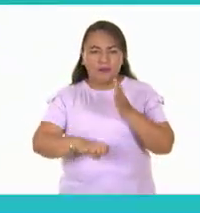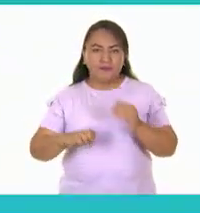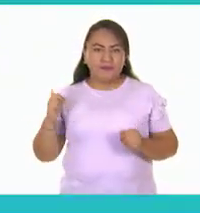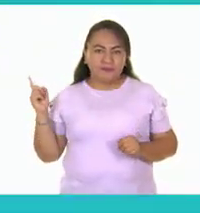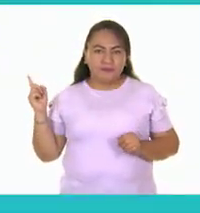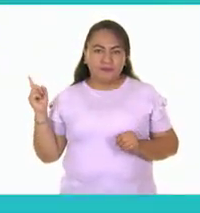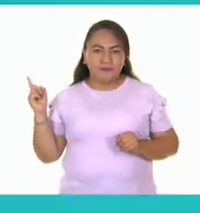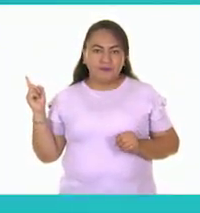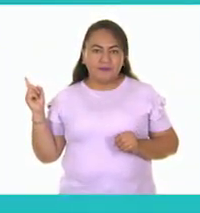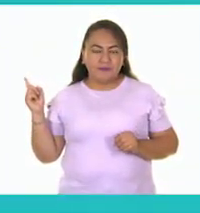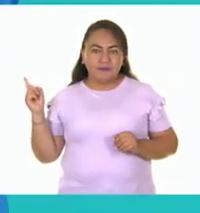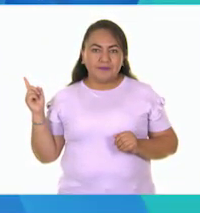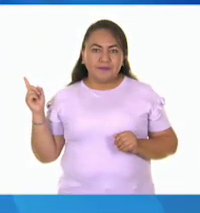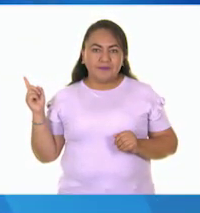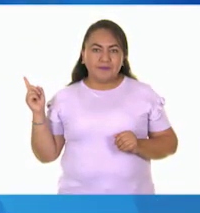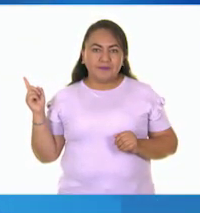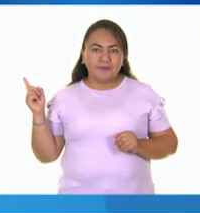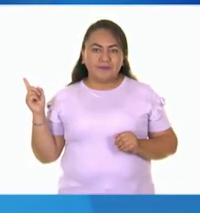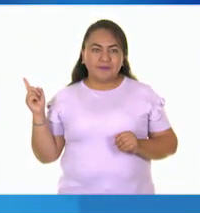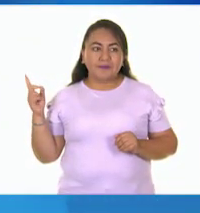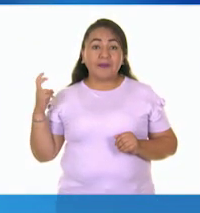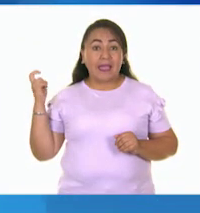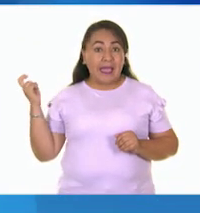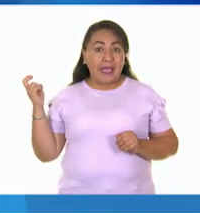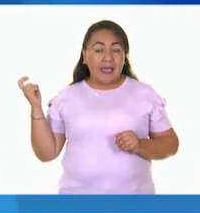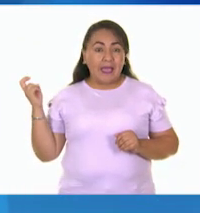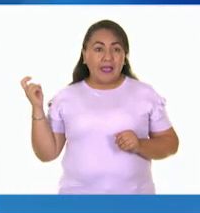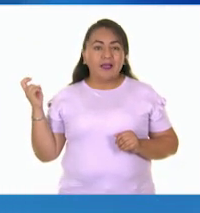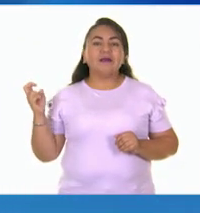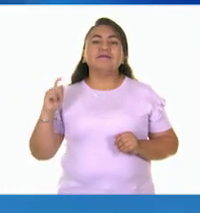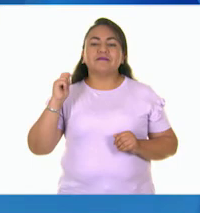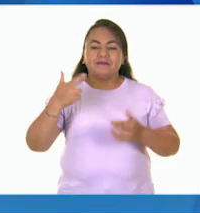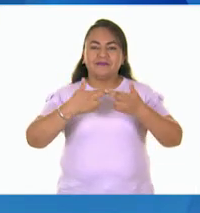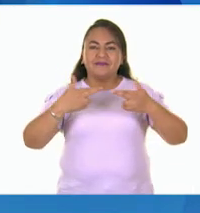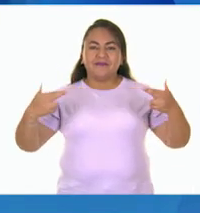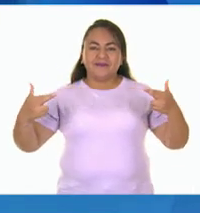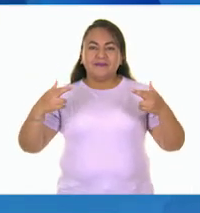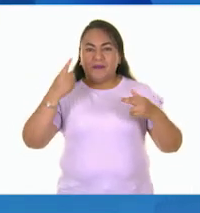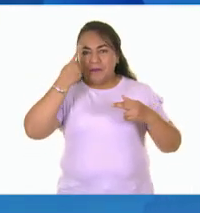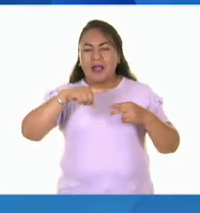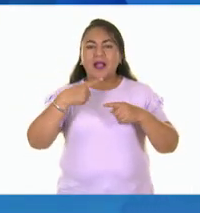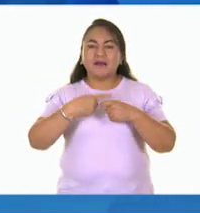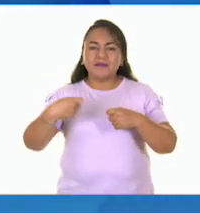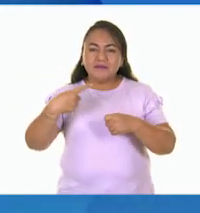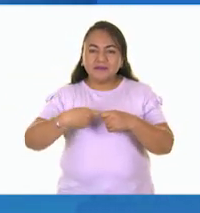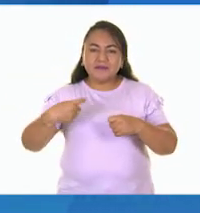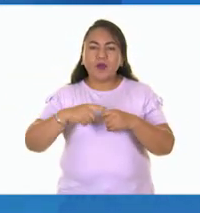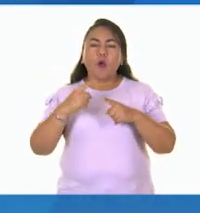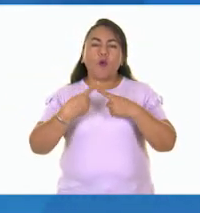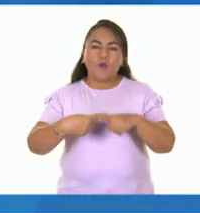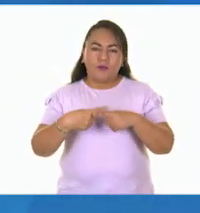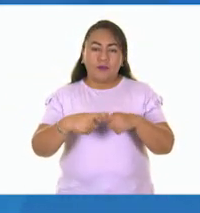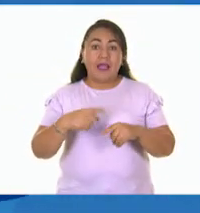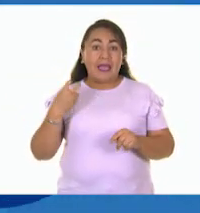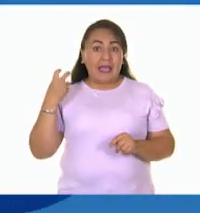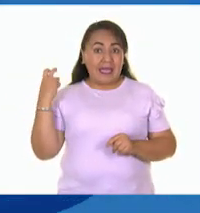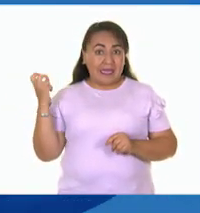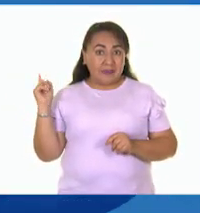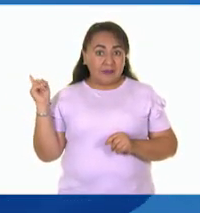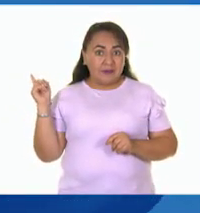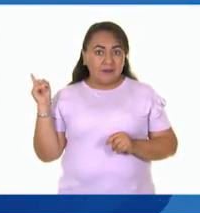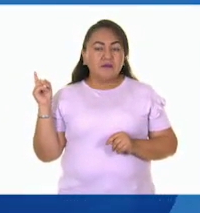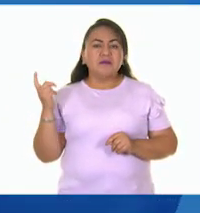A ver. Esta imagen tiene unos estambres, pero más allá de que sean unos estambres, ¿qué